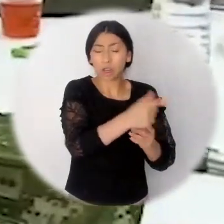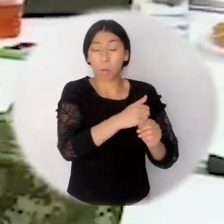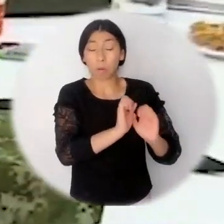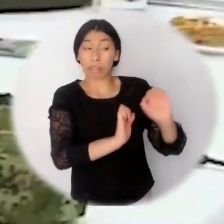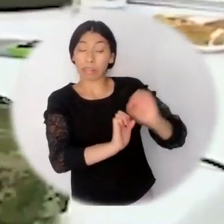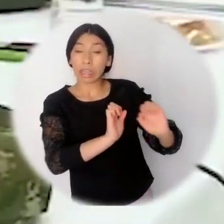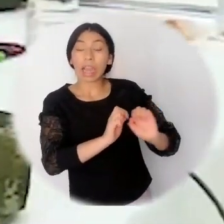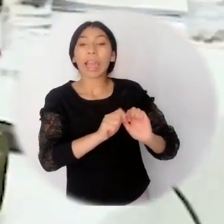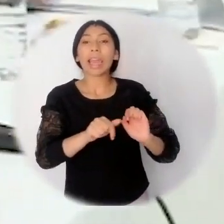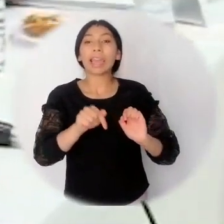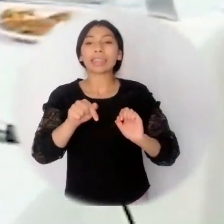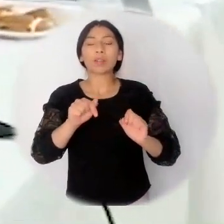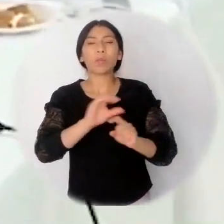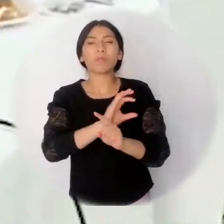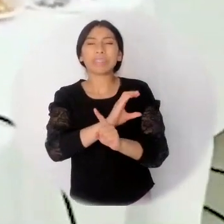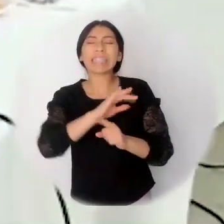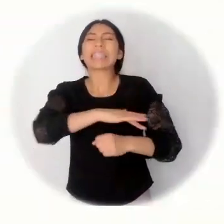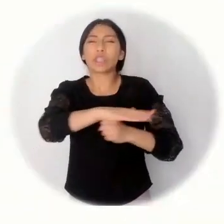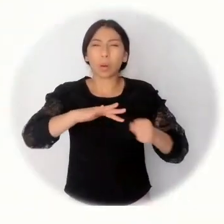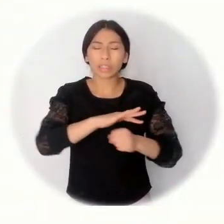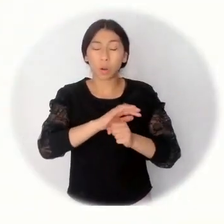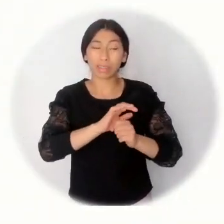y la conexión que tiene con el departamento de Nariño.